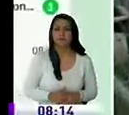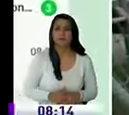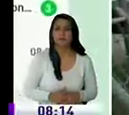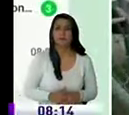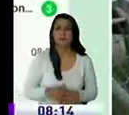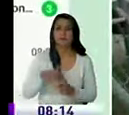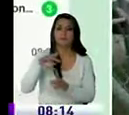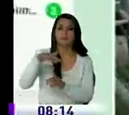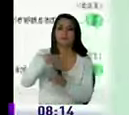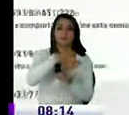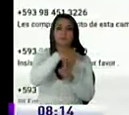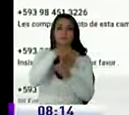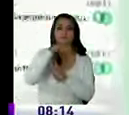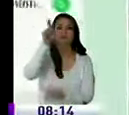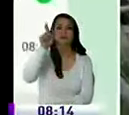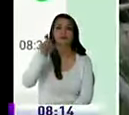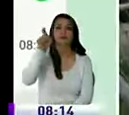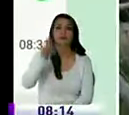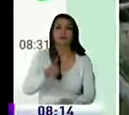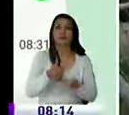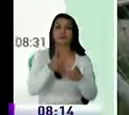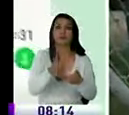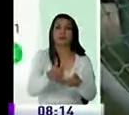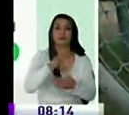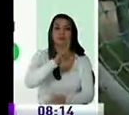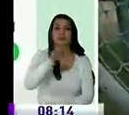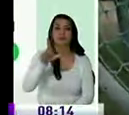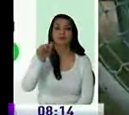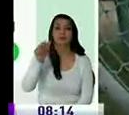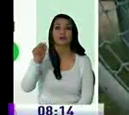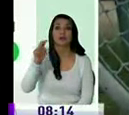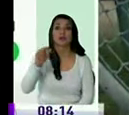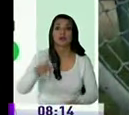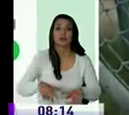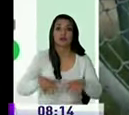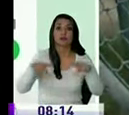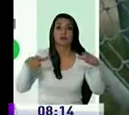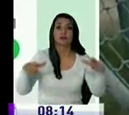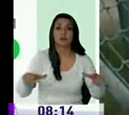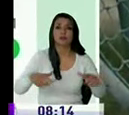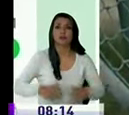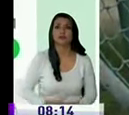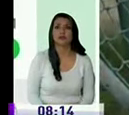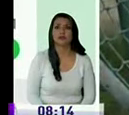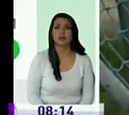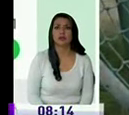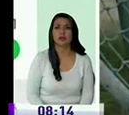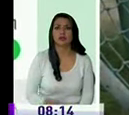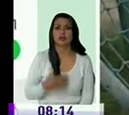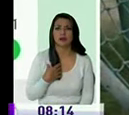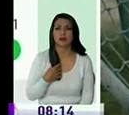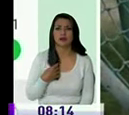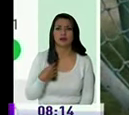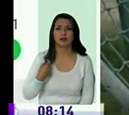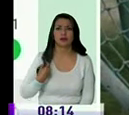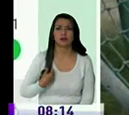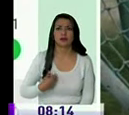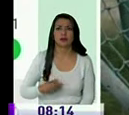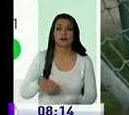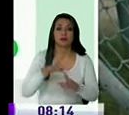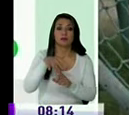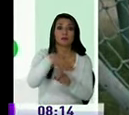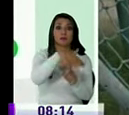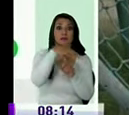necesita ayuda esto es en Llano Grande el parque también está ven así que autoridades parque de Llano Grande